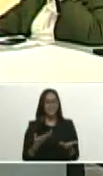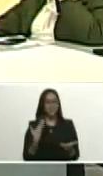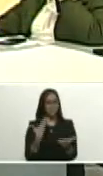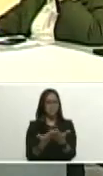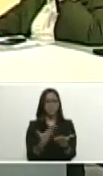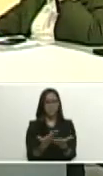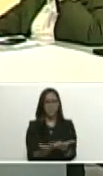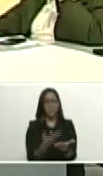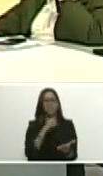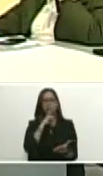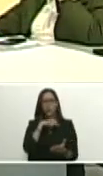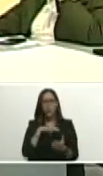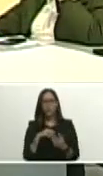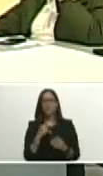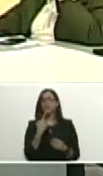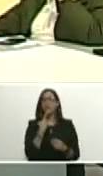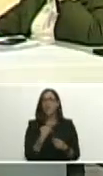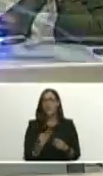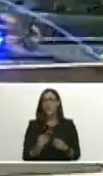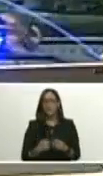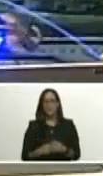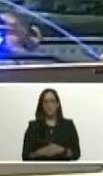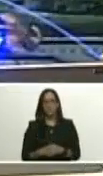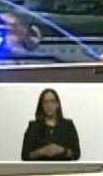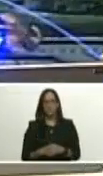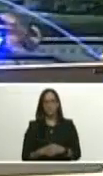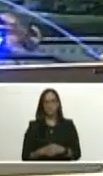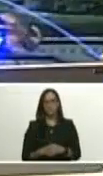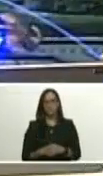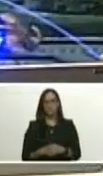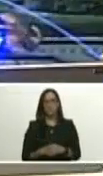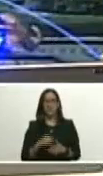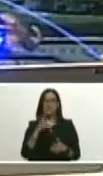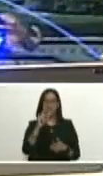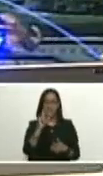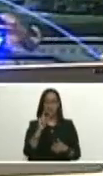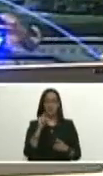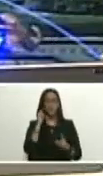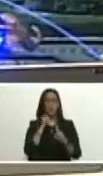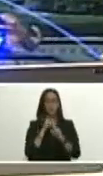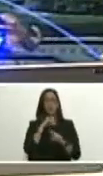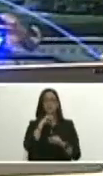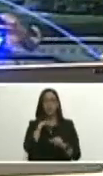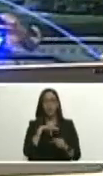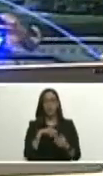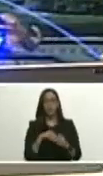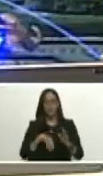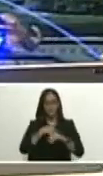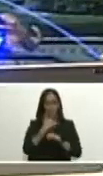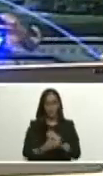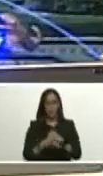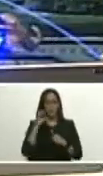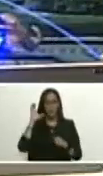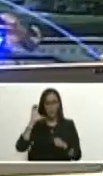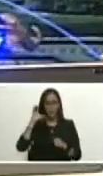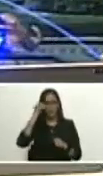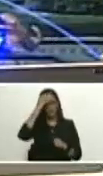y dice Ernesto segundo objetivo histórico del plan de la patria